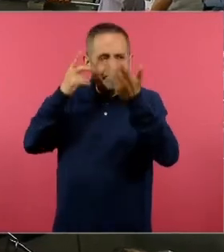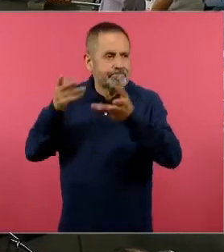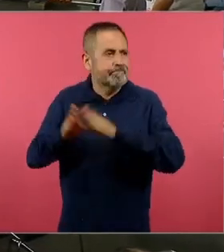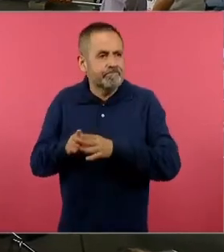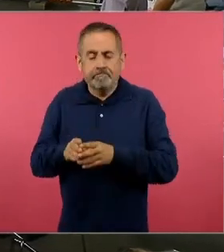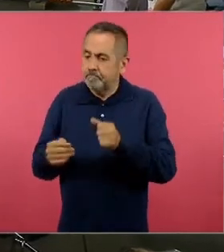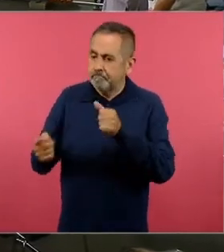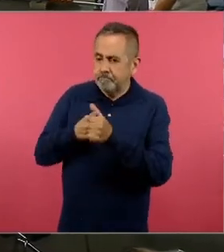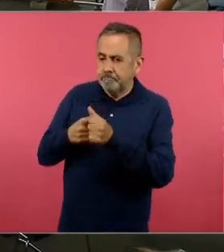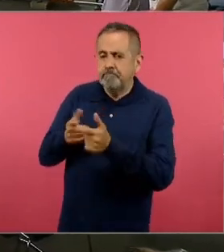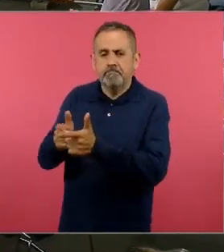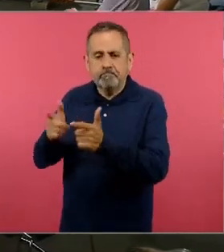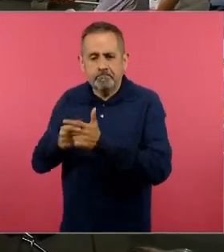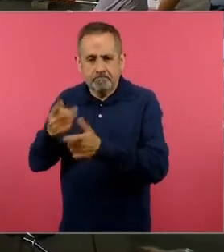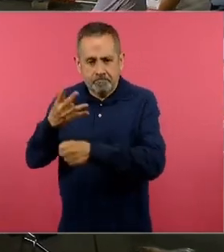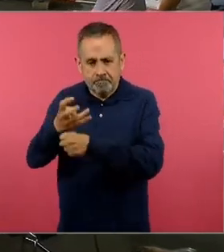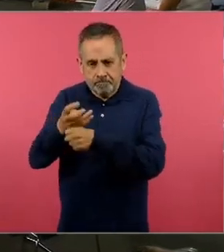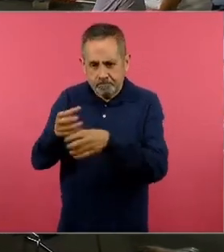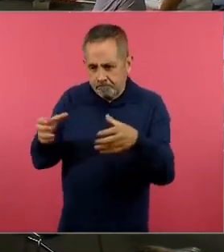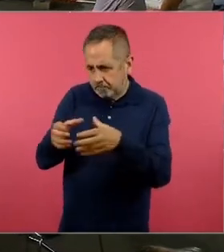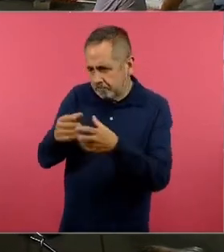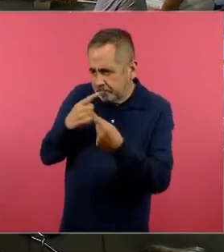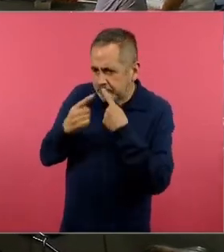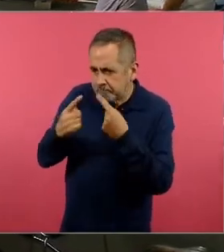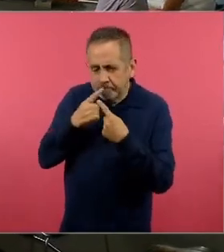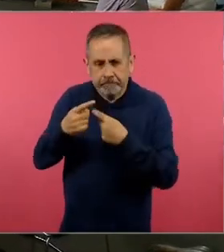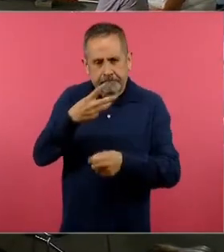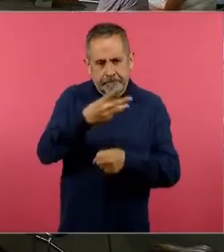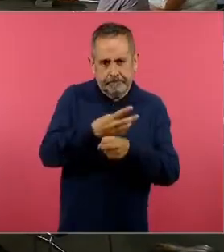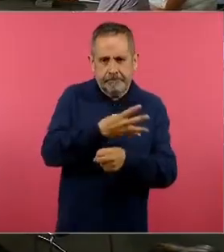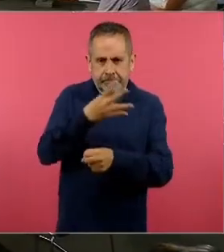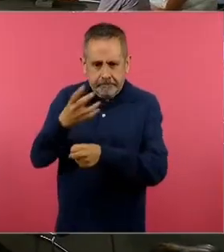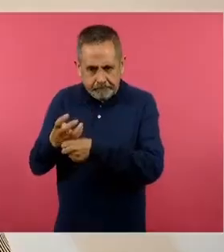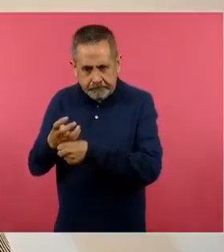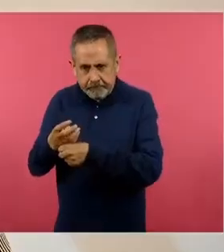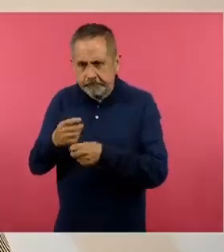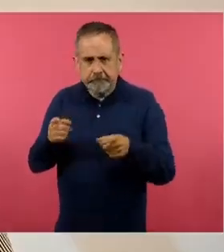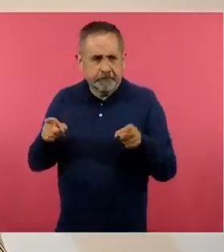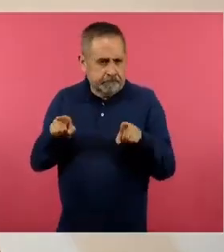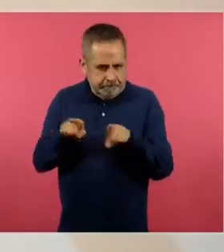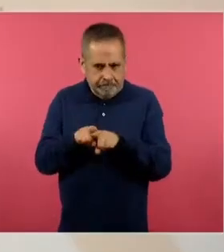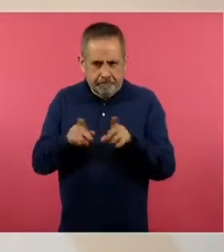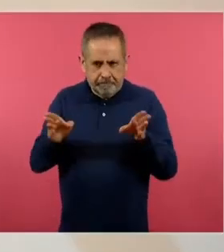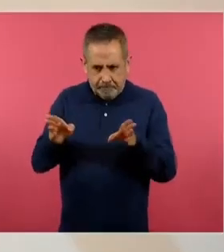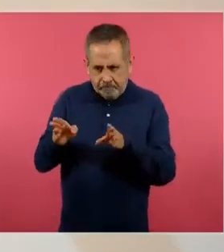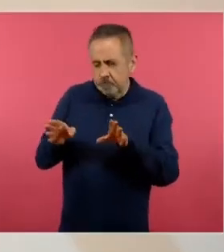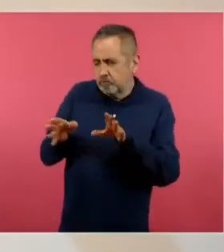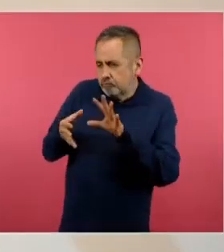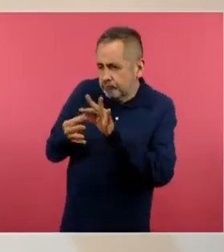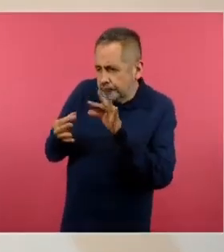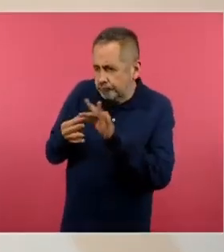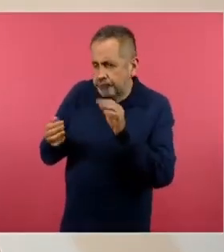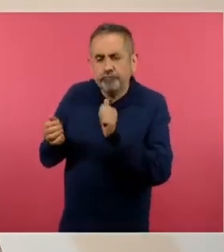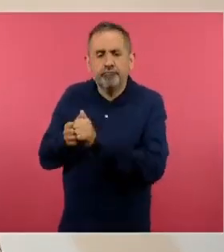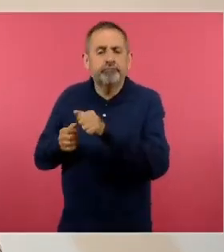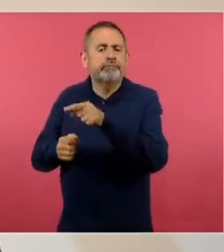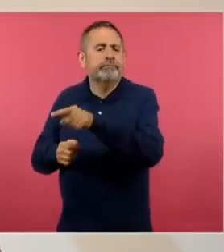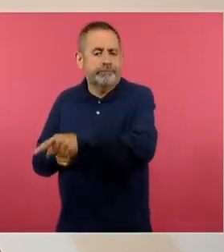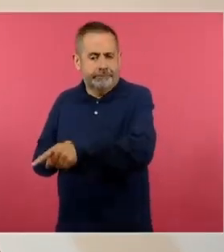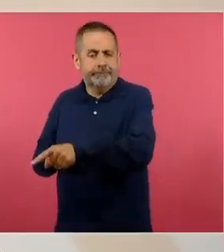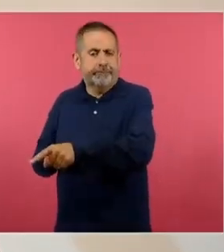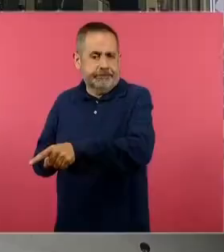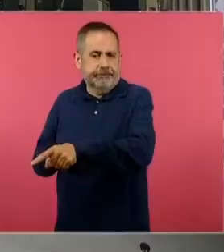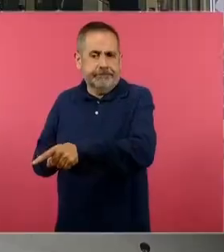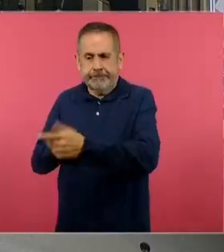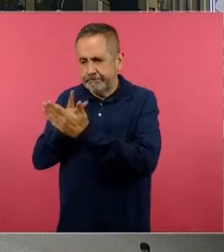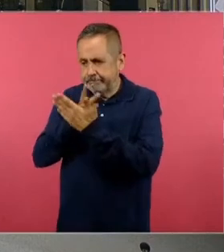el grupo de cuarto grado porque es la fase cuatro, estamos tercero y cuarto grado en una misma fase, entonces tercero y cuarto grado vamos a utilizar